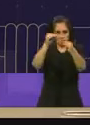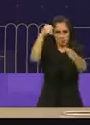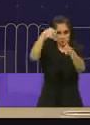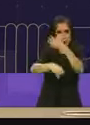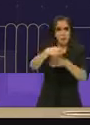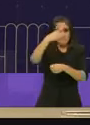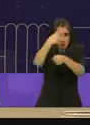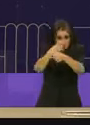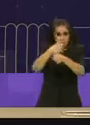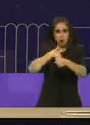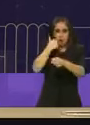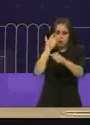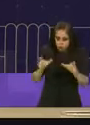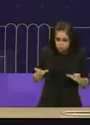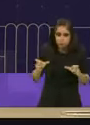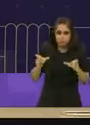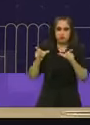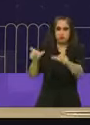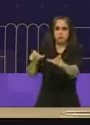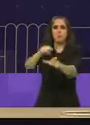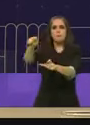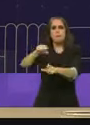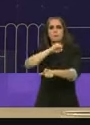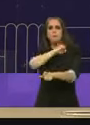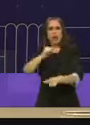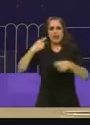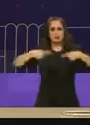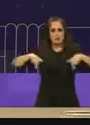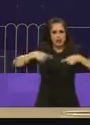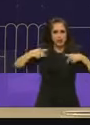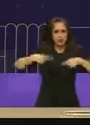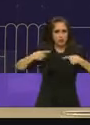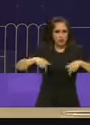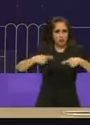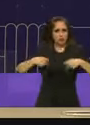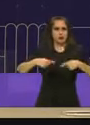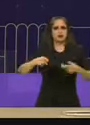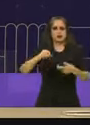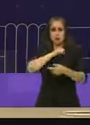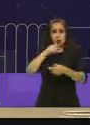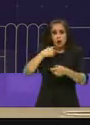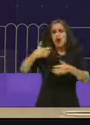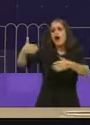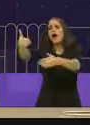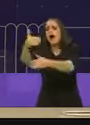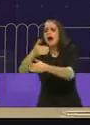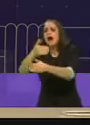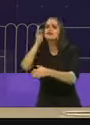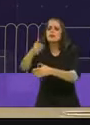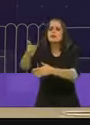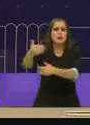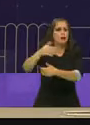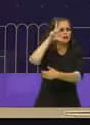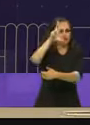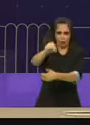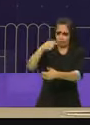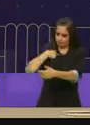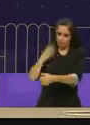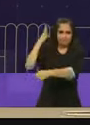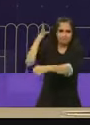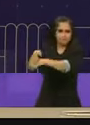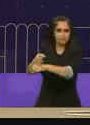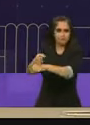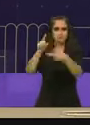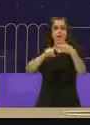de México de los delincuentes. No los vamos a abrazar. Agua para todos.